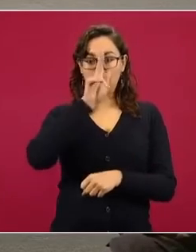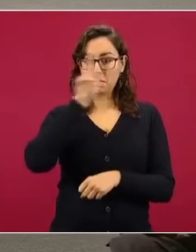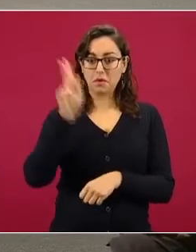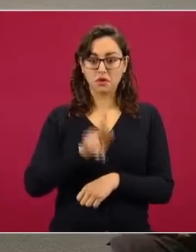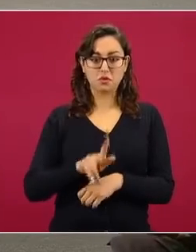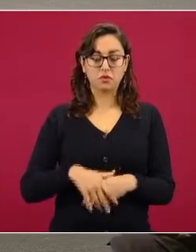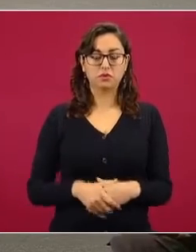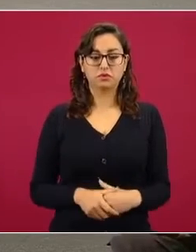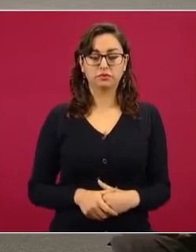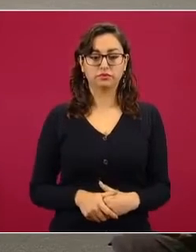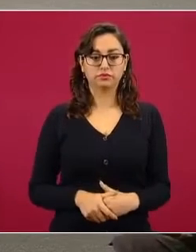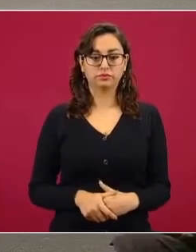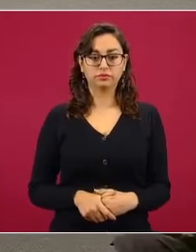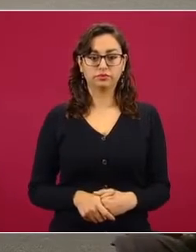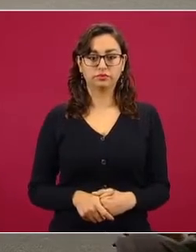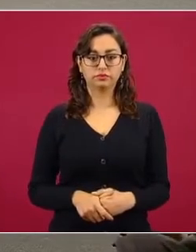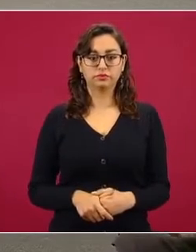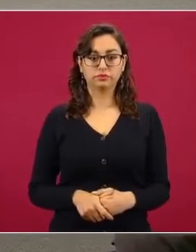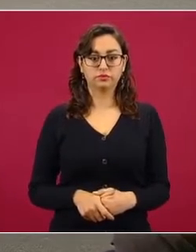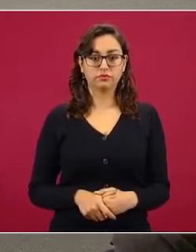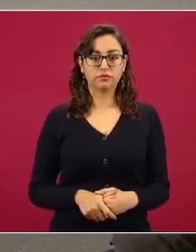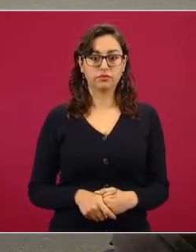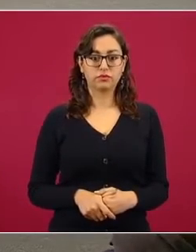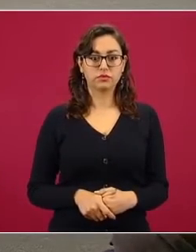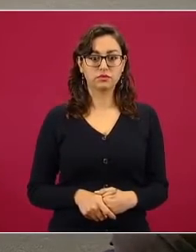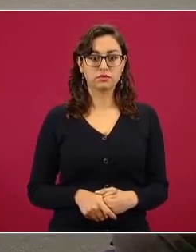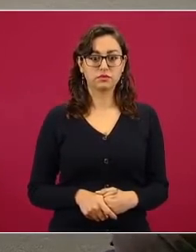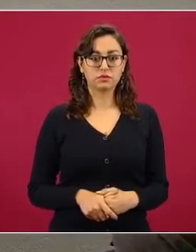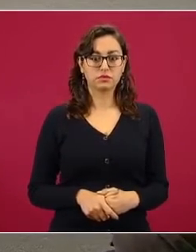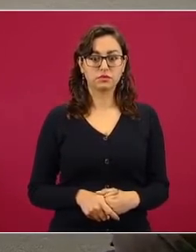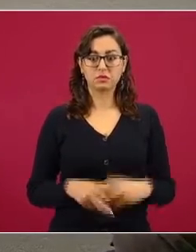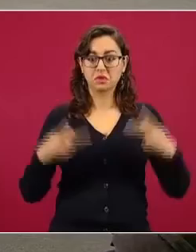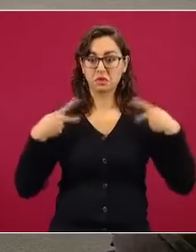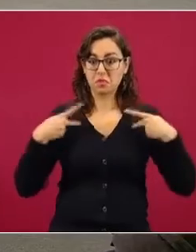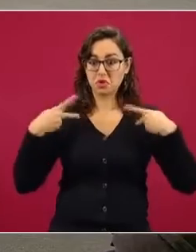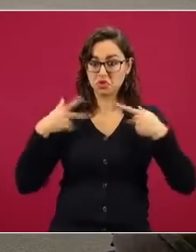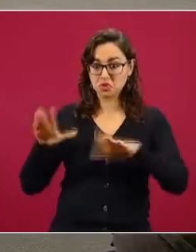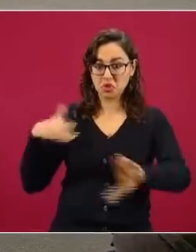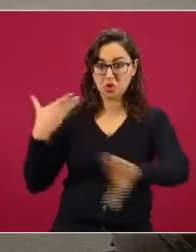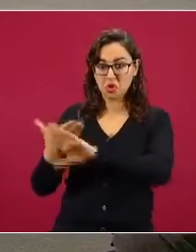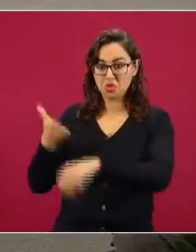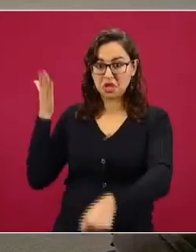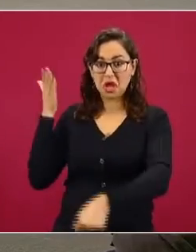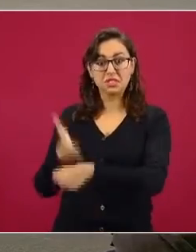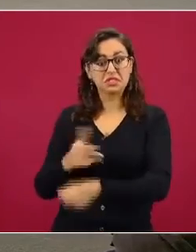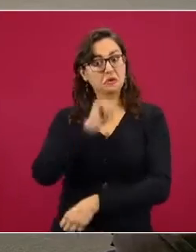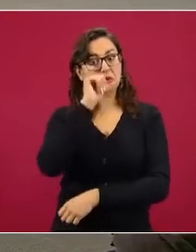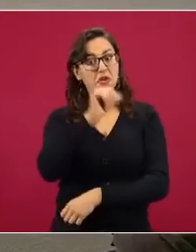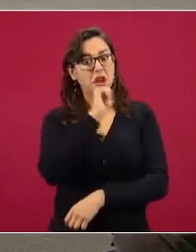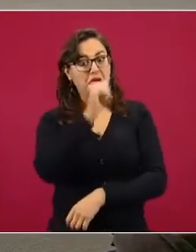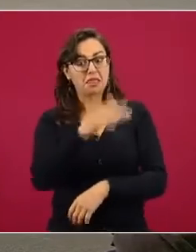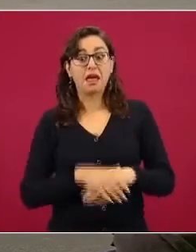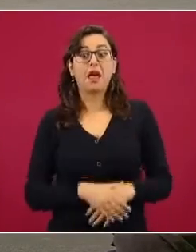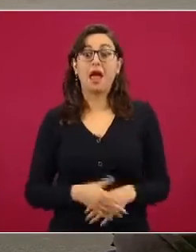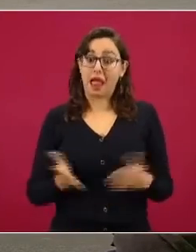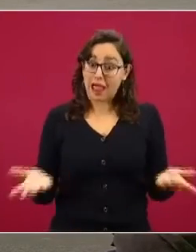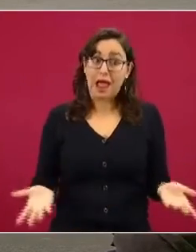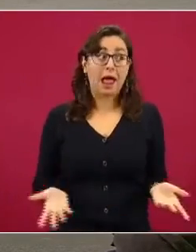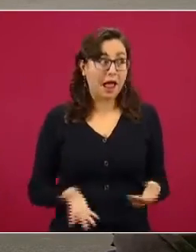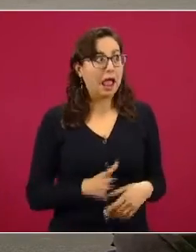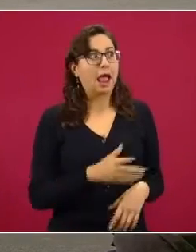Síguele. No perseguir ni sancionar al ciudadano. Hay que seguirlos y